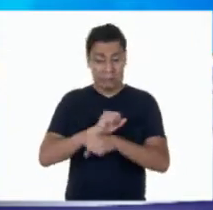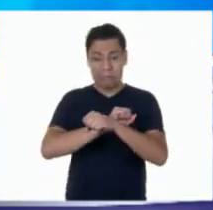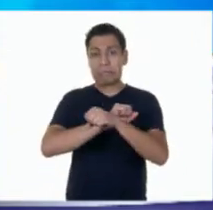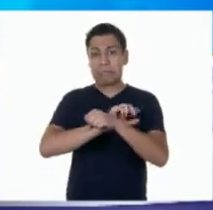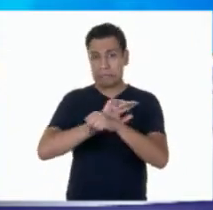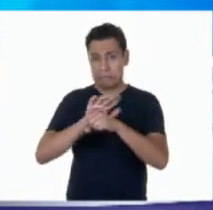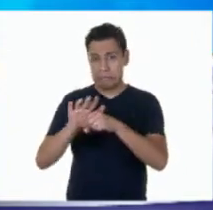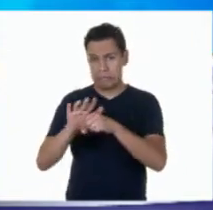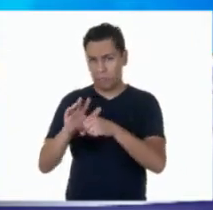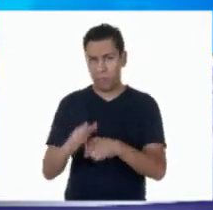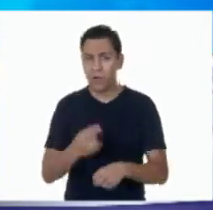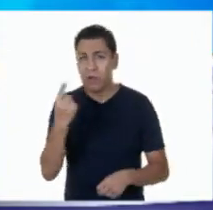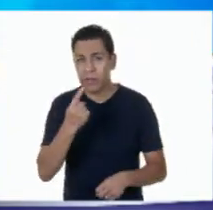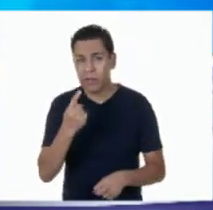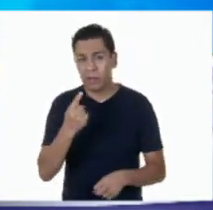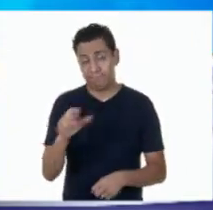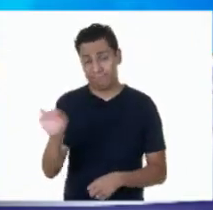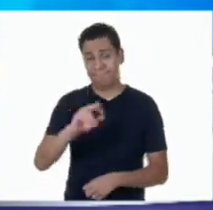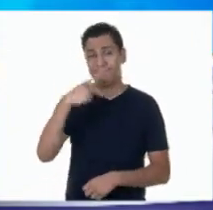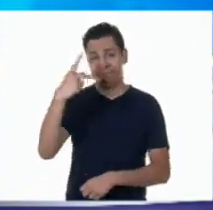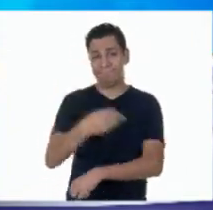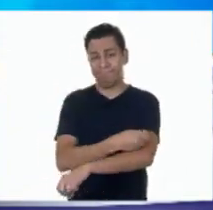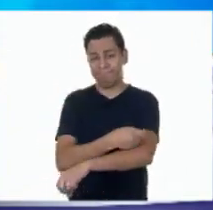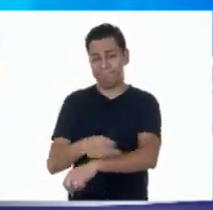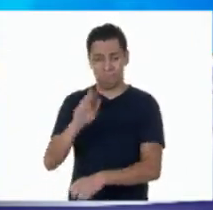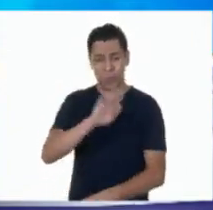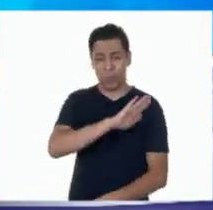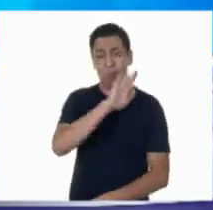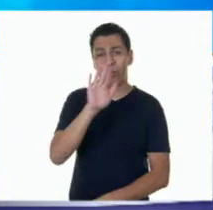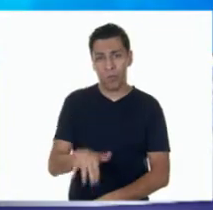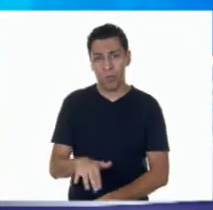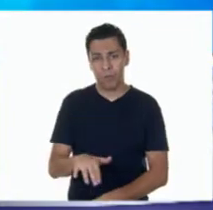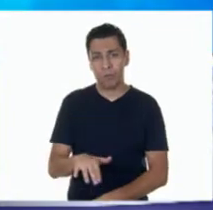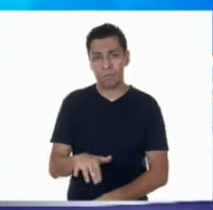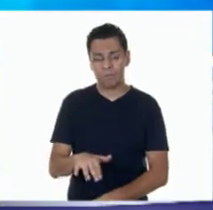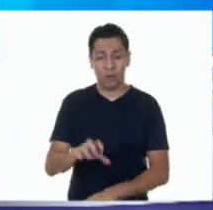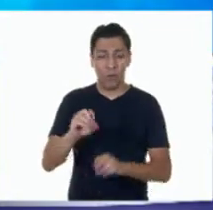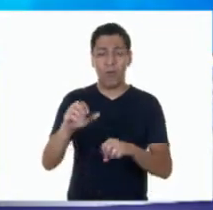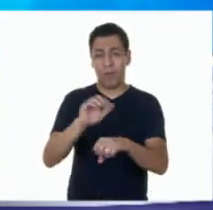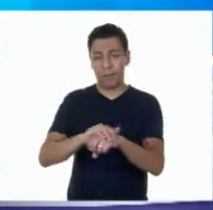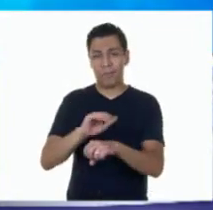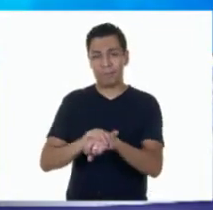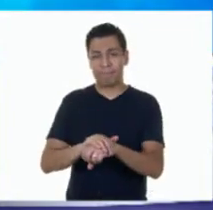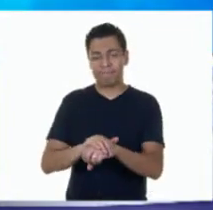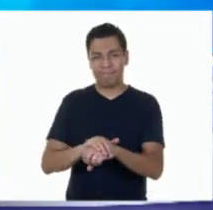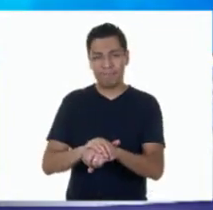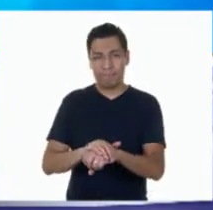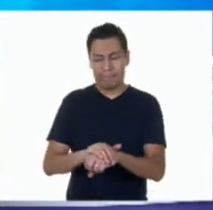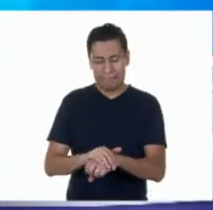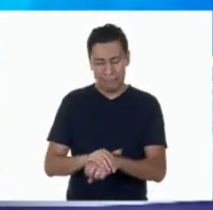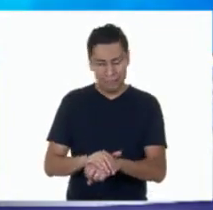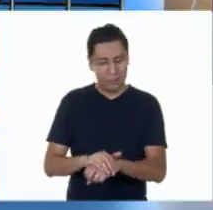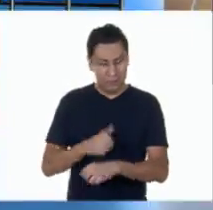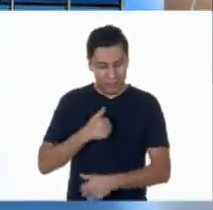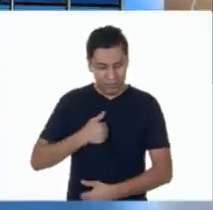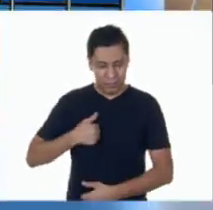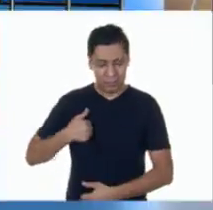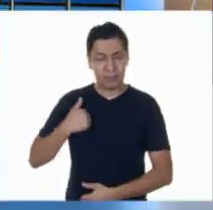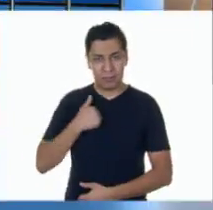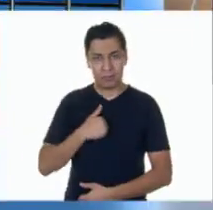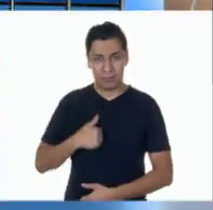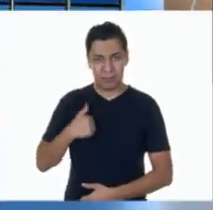pérdidas de algún ser querido, algún amigo o amiga a la que le tenías mucho aprecio y ya no pudiste ver.